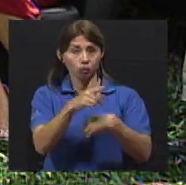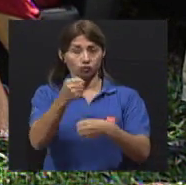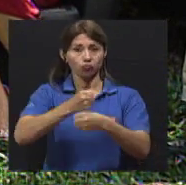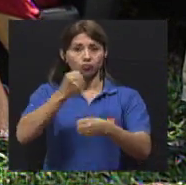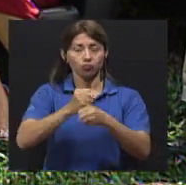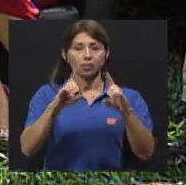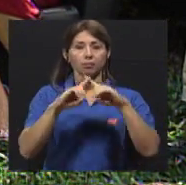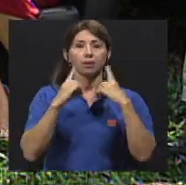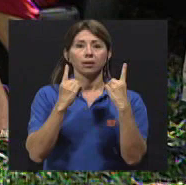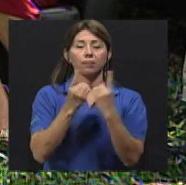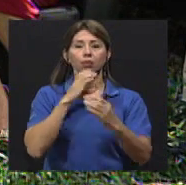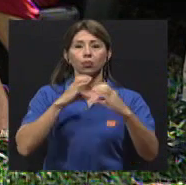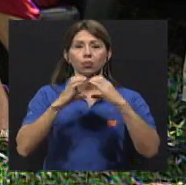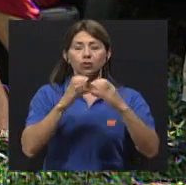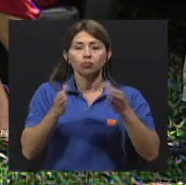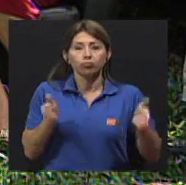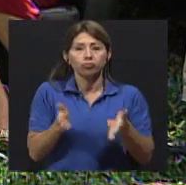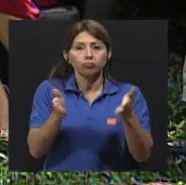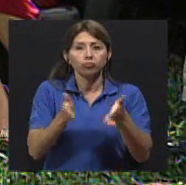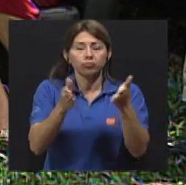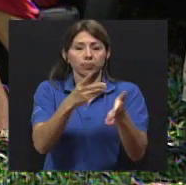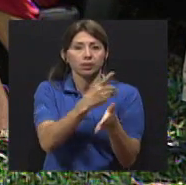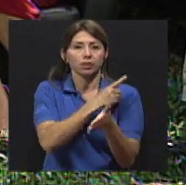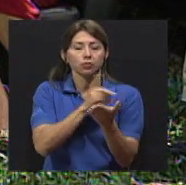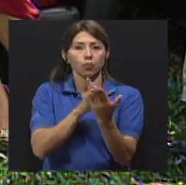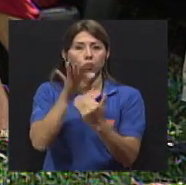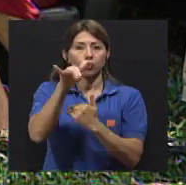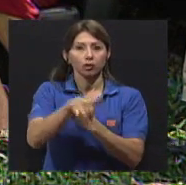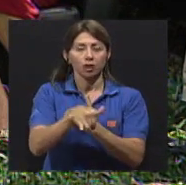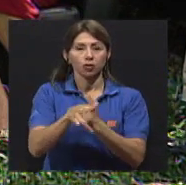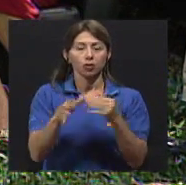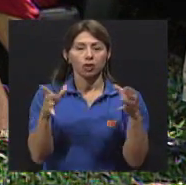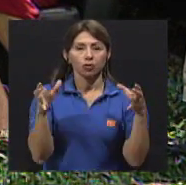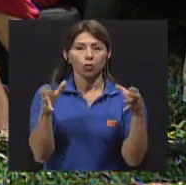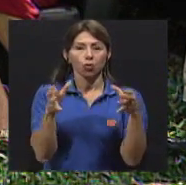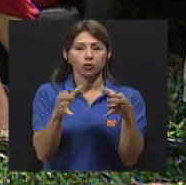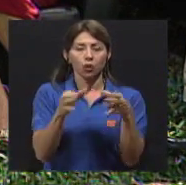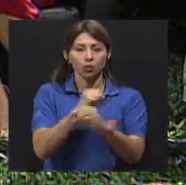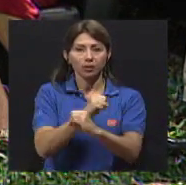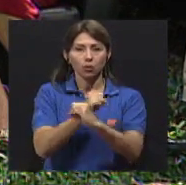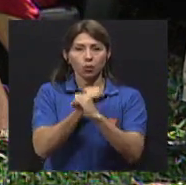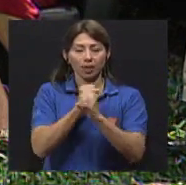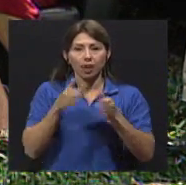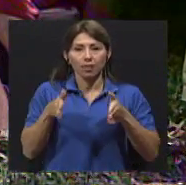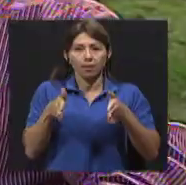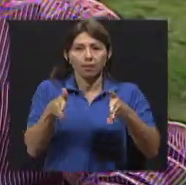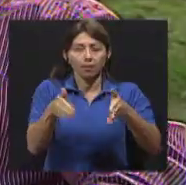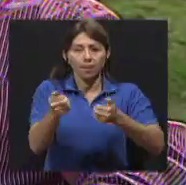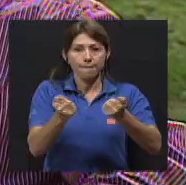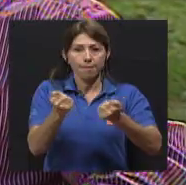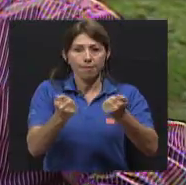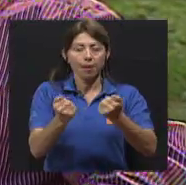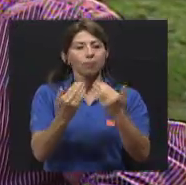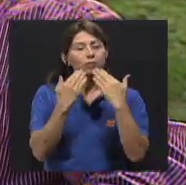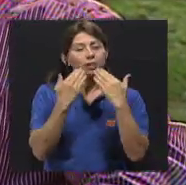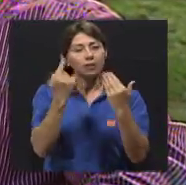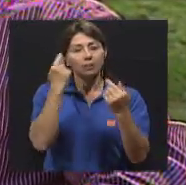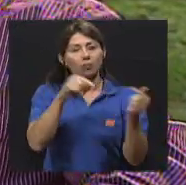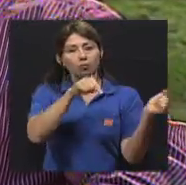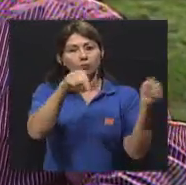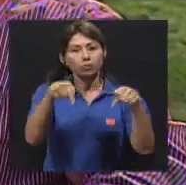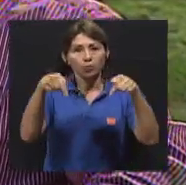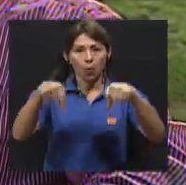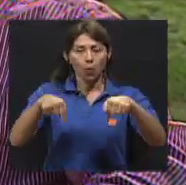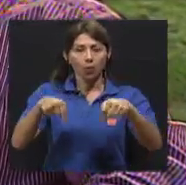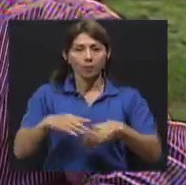Comunicación y promoción de la dirección de proyectos del Consejo de Seguridad Vial. Muchísimas gracias por